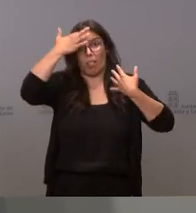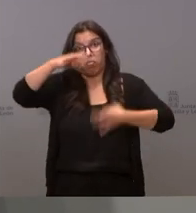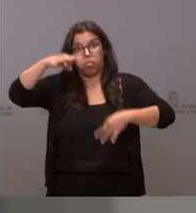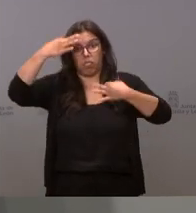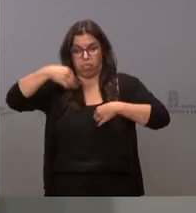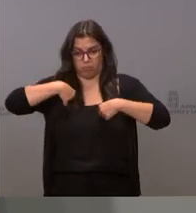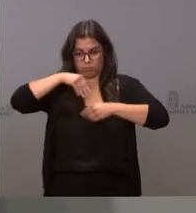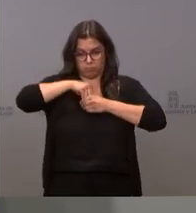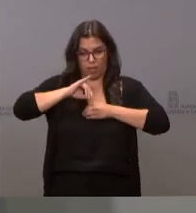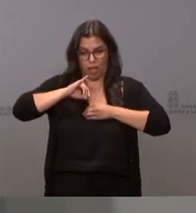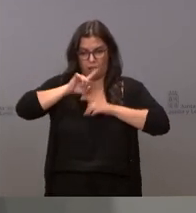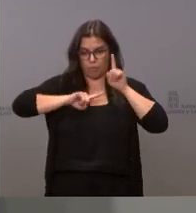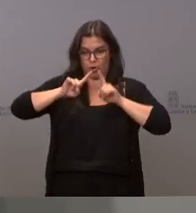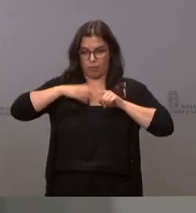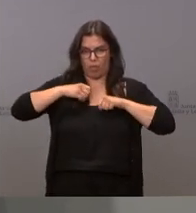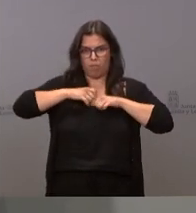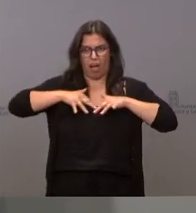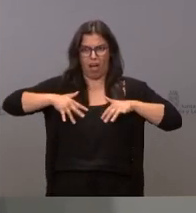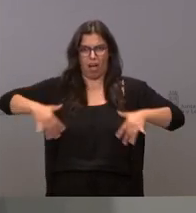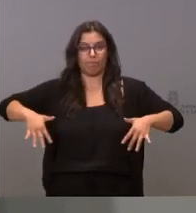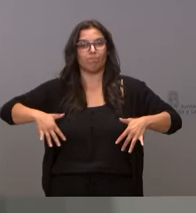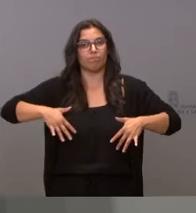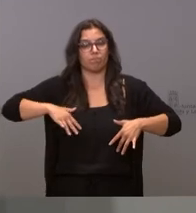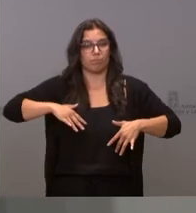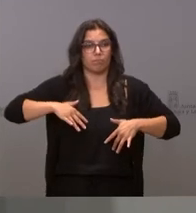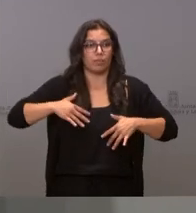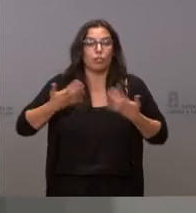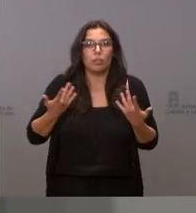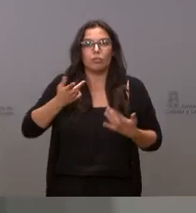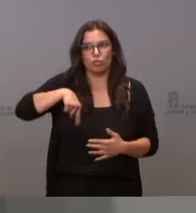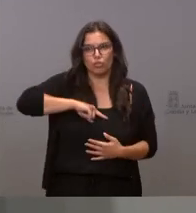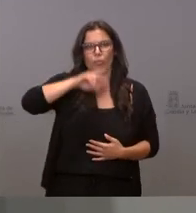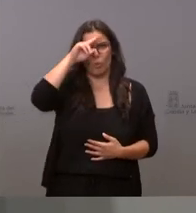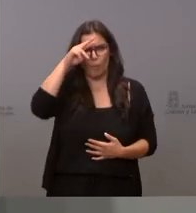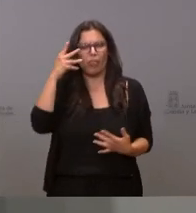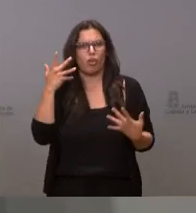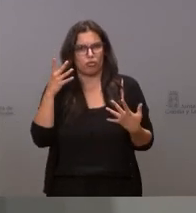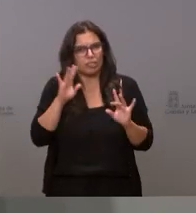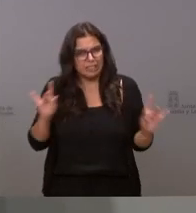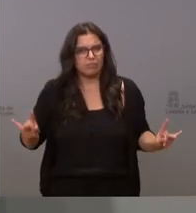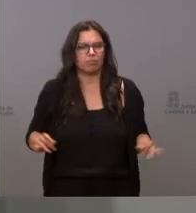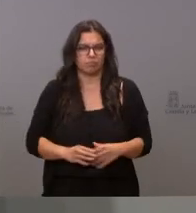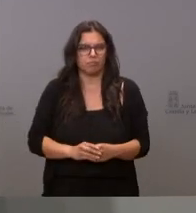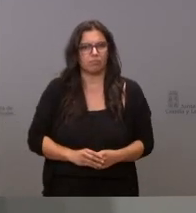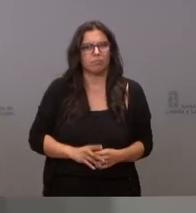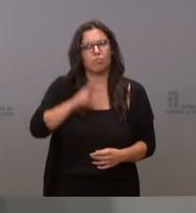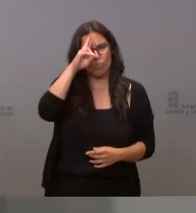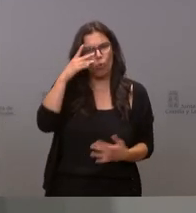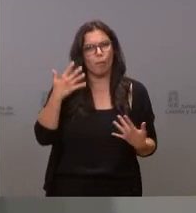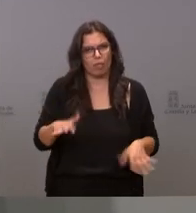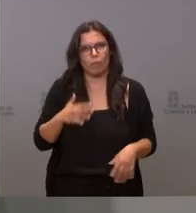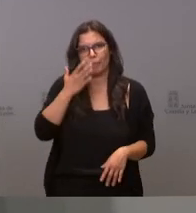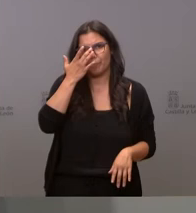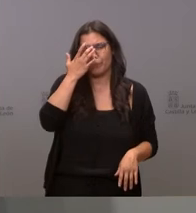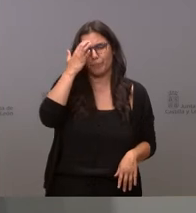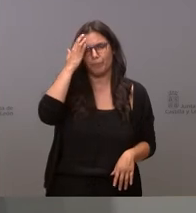que pueden provocar una catástrofe por lo tanto nuestro grado de preocupación mucho nuestro grado de preocupación es mucho con